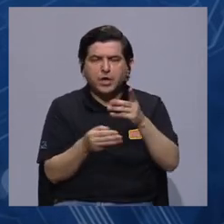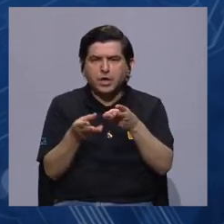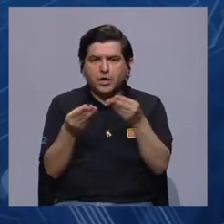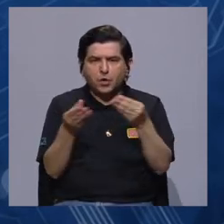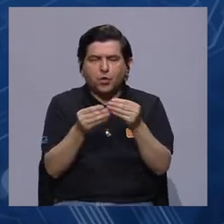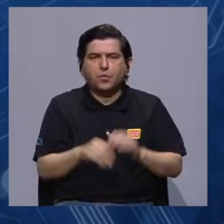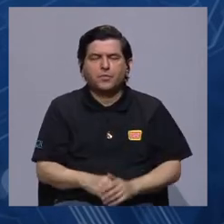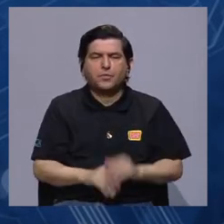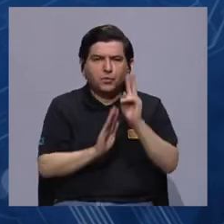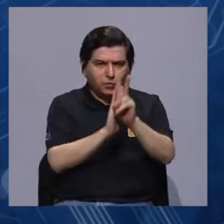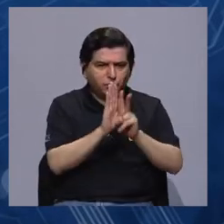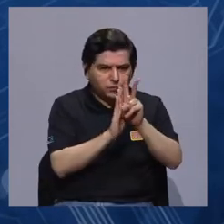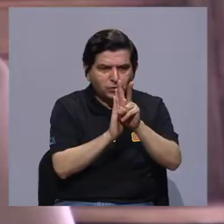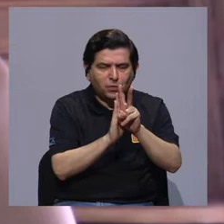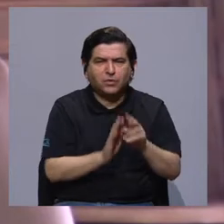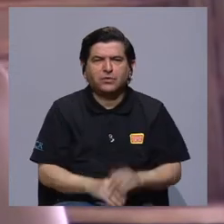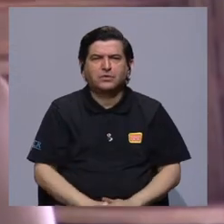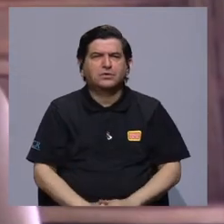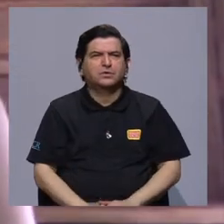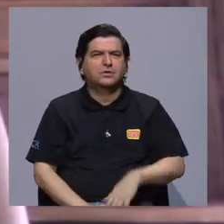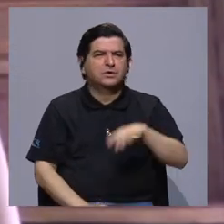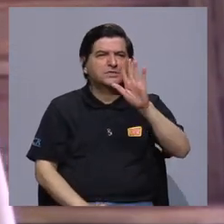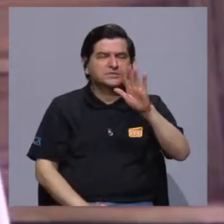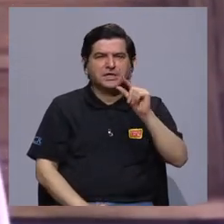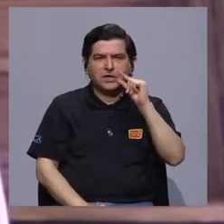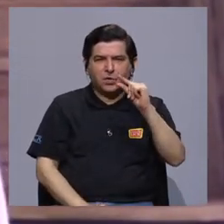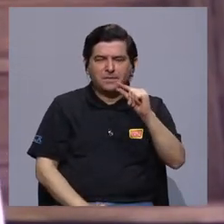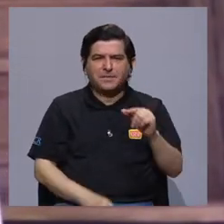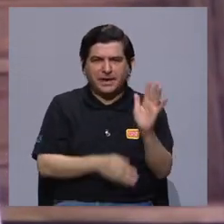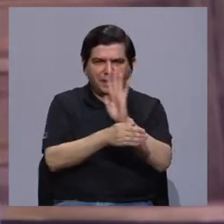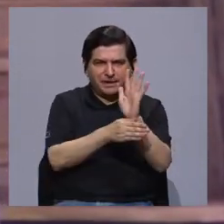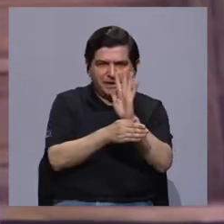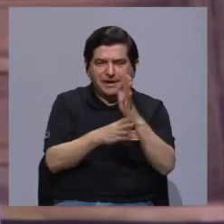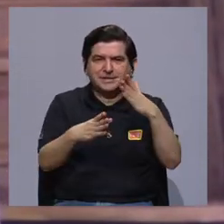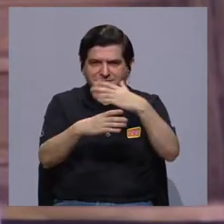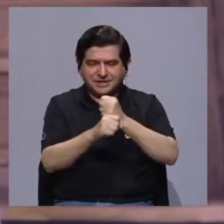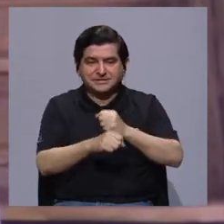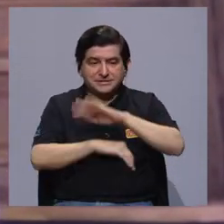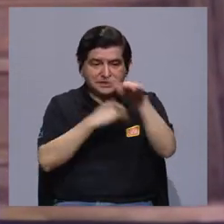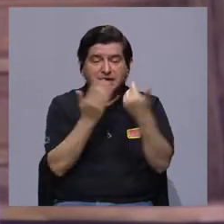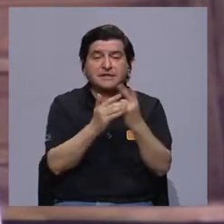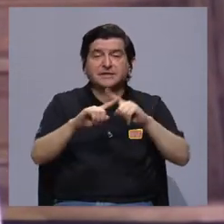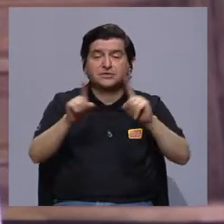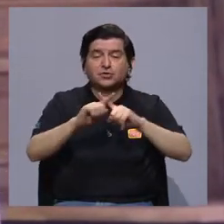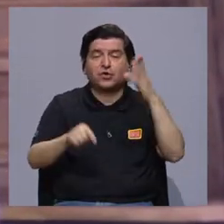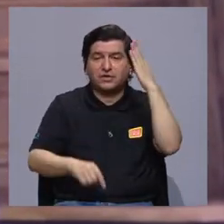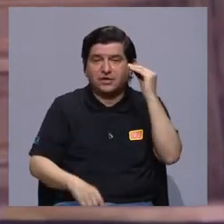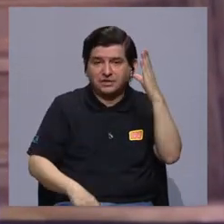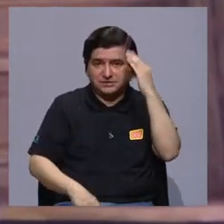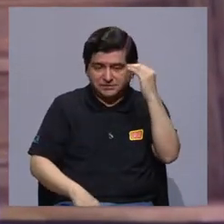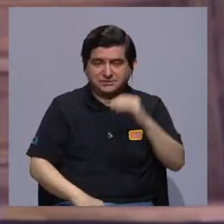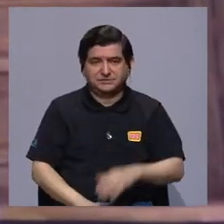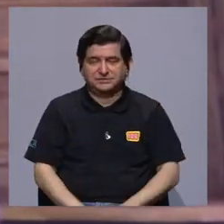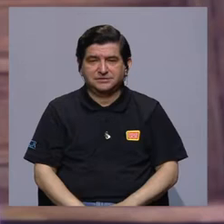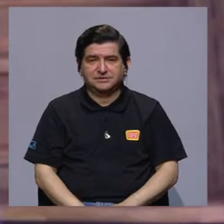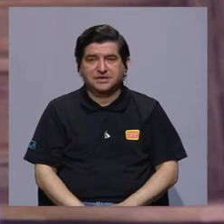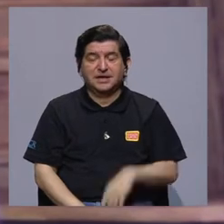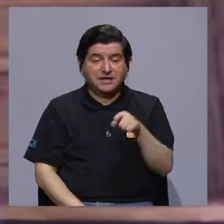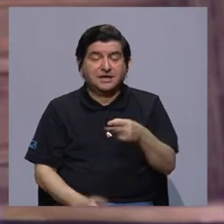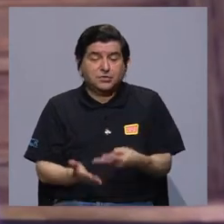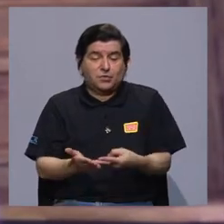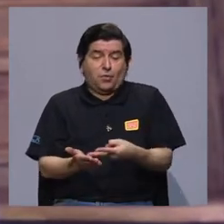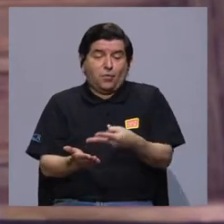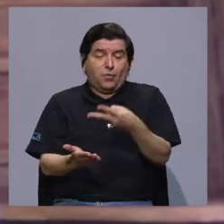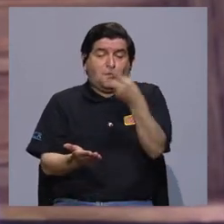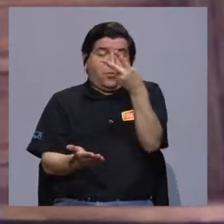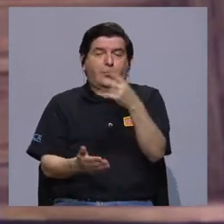un producto audiovisual, como cinco cortometrajes produjimos sobre todas esas experiencias, ¿verdad? Y esa